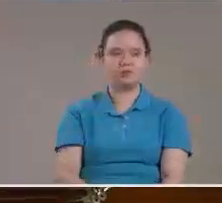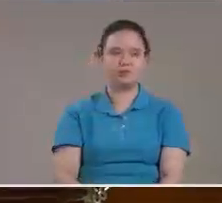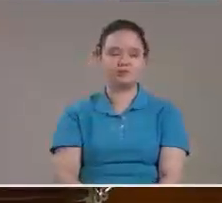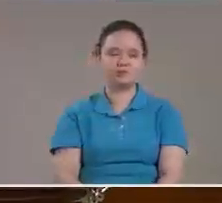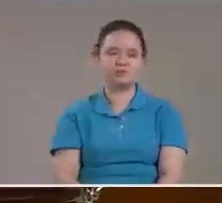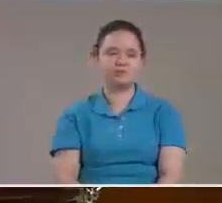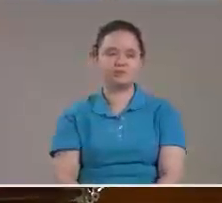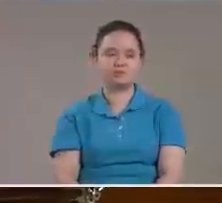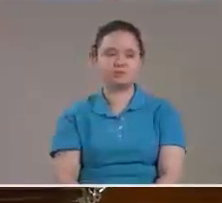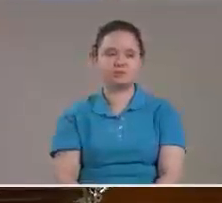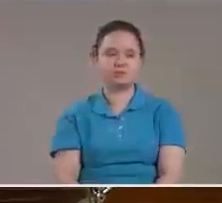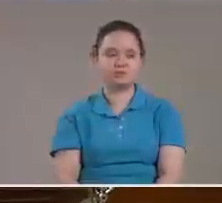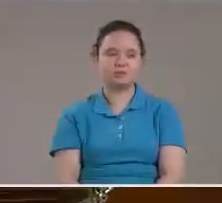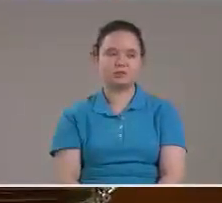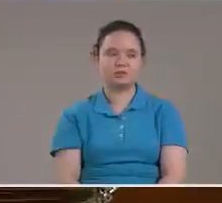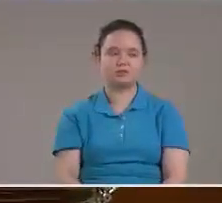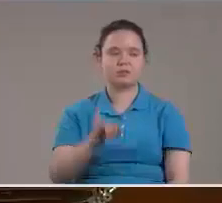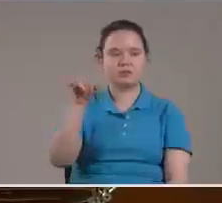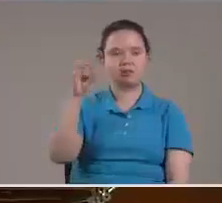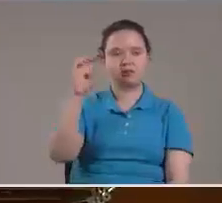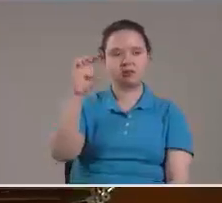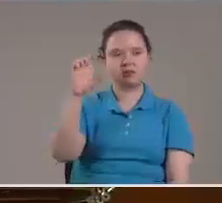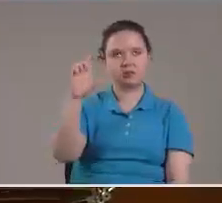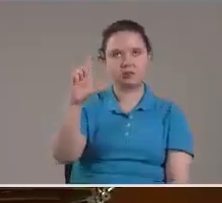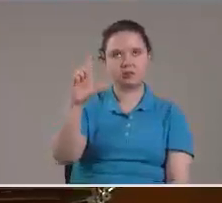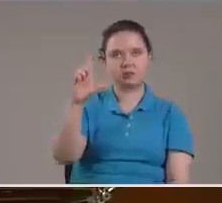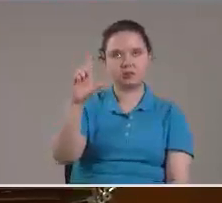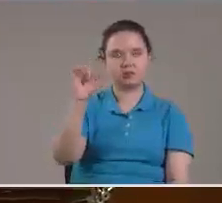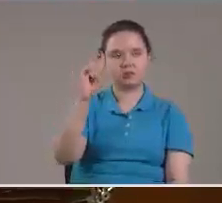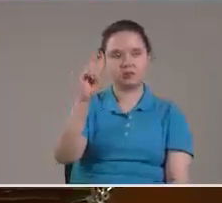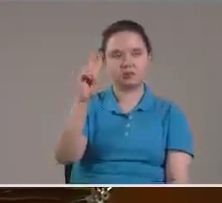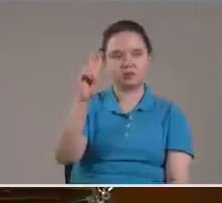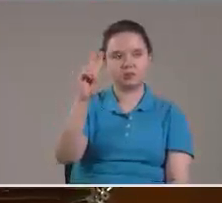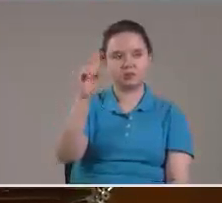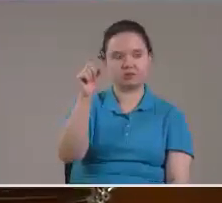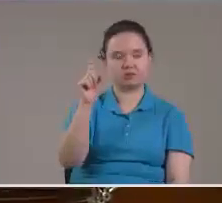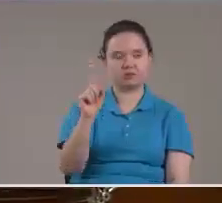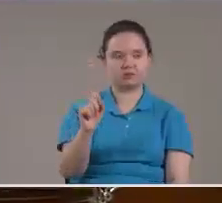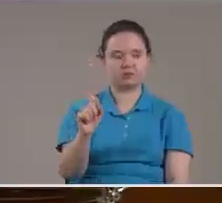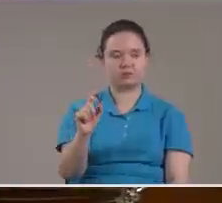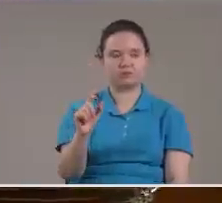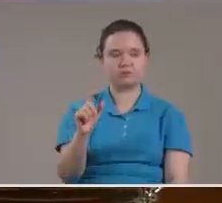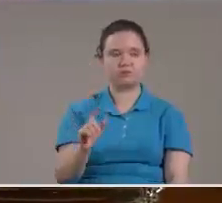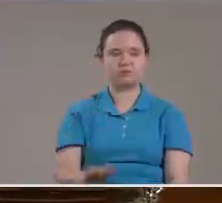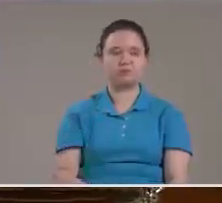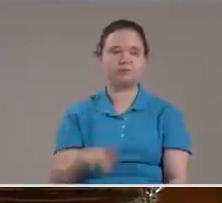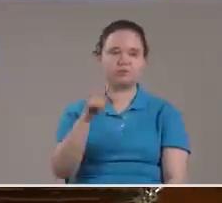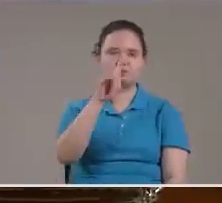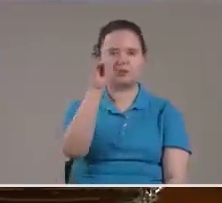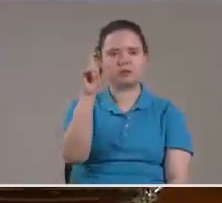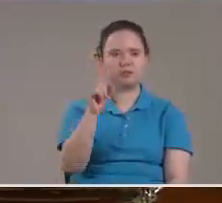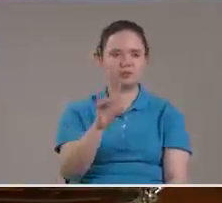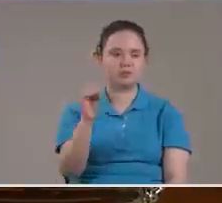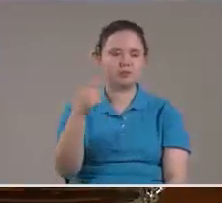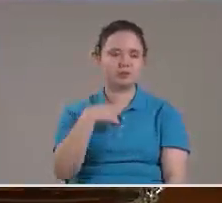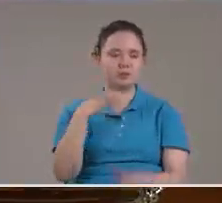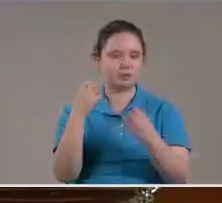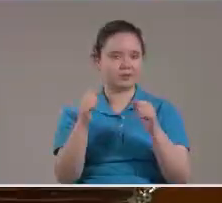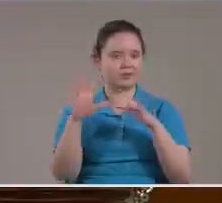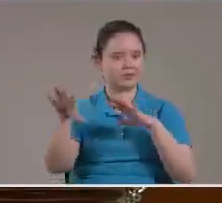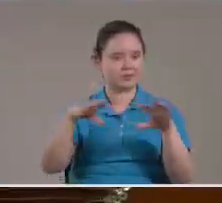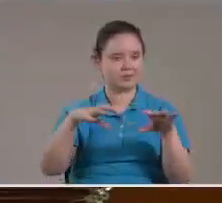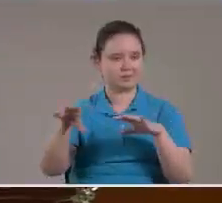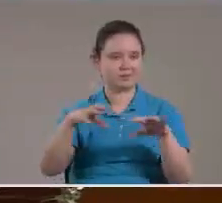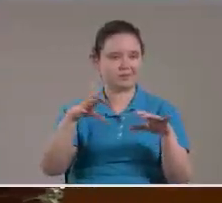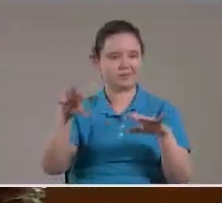Necesito ayuda Joel Capítulo 2 Esta es una pregunta Que yo les hice En el retiro Que